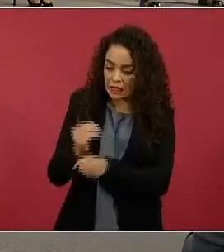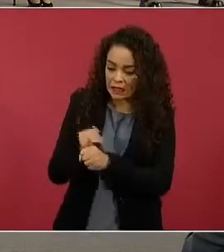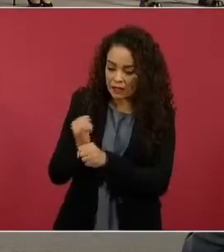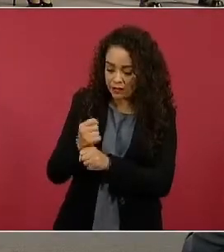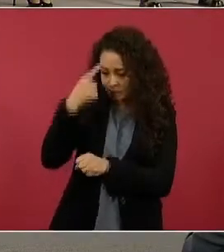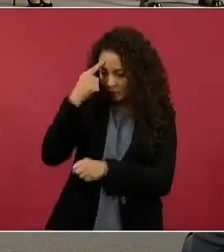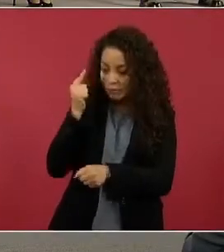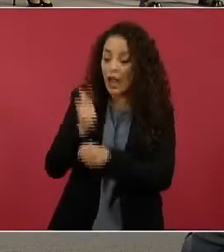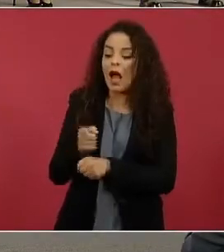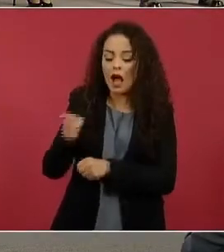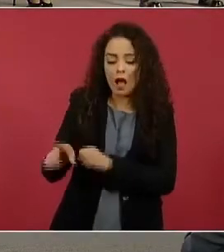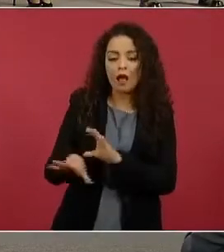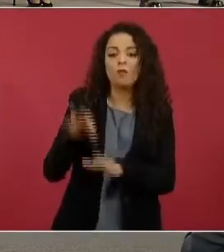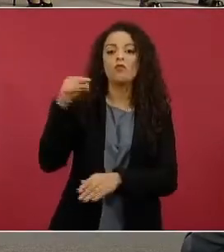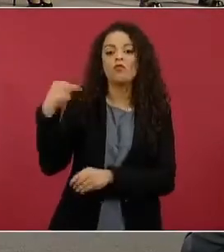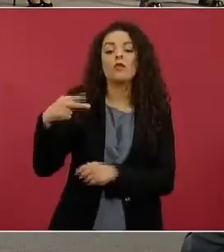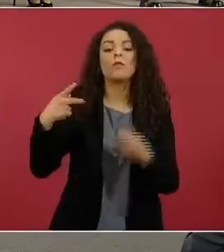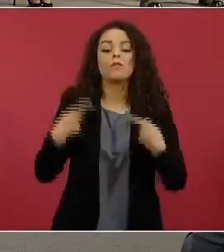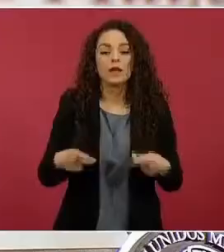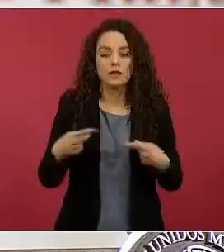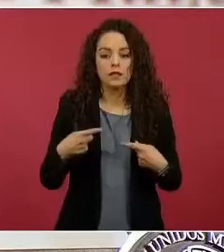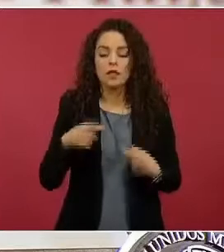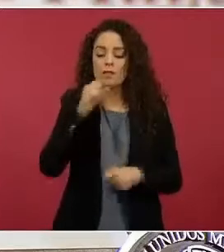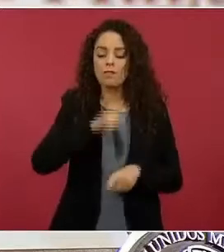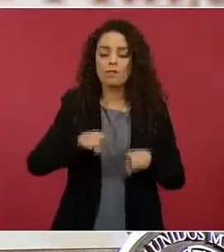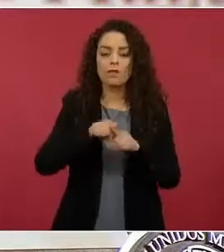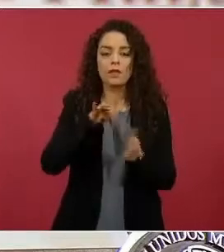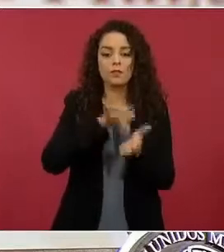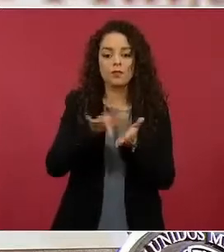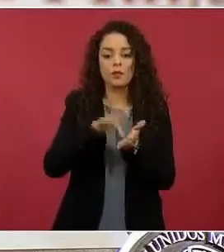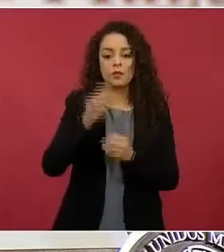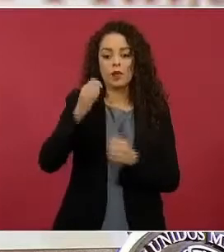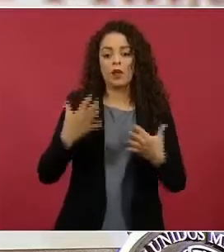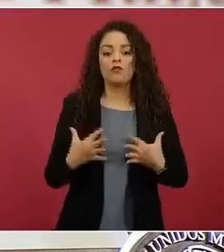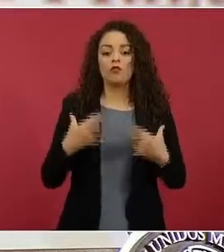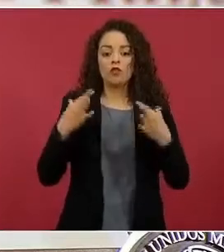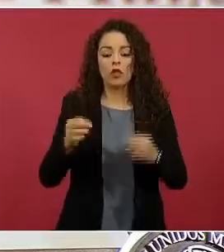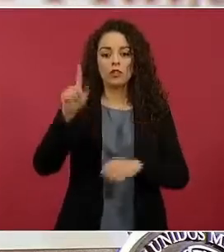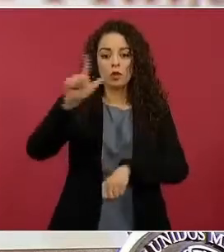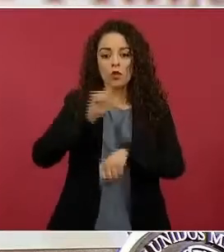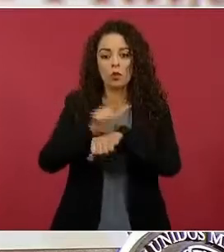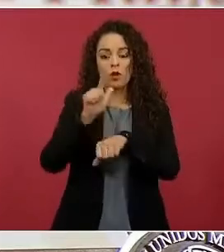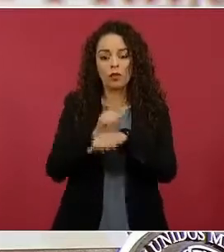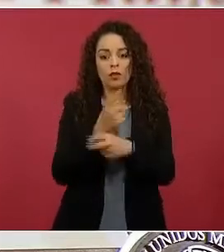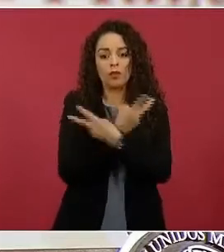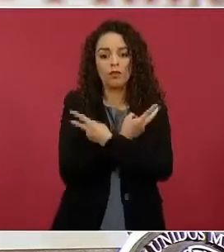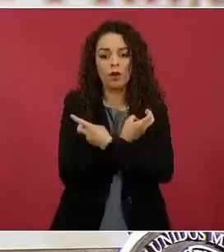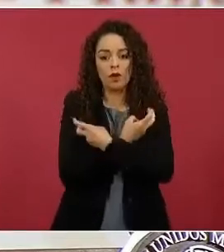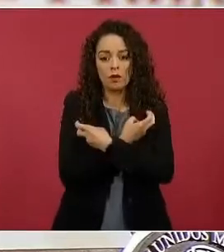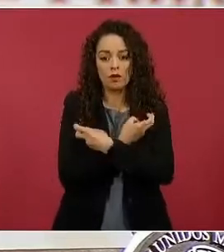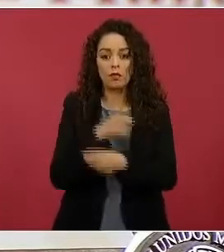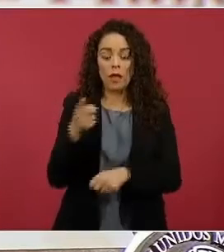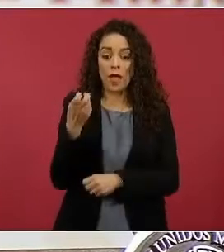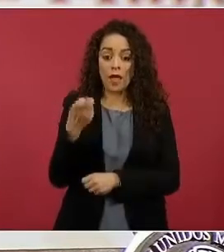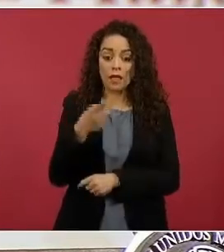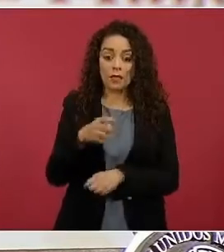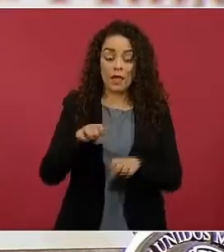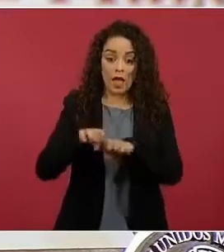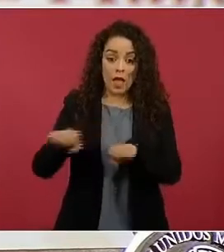significativa con el apoyo de la Fundación de Antropología Furense de Guatemala, que es uno de los equipos